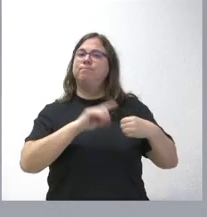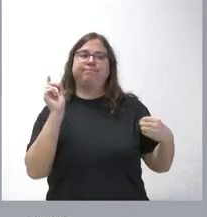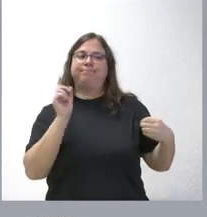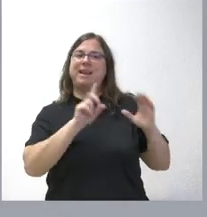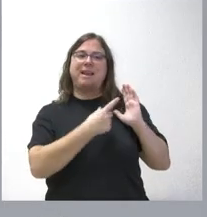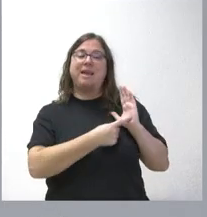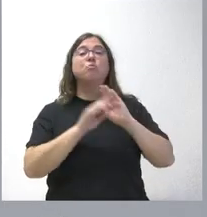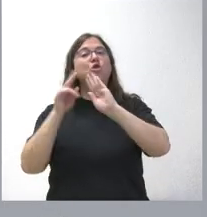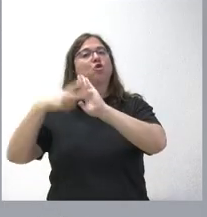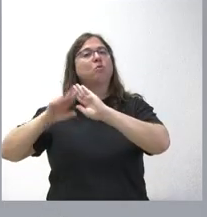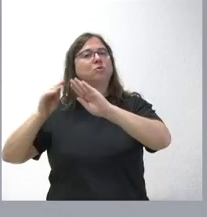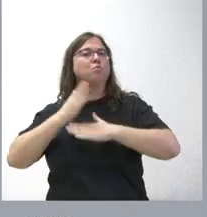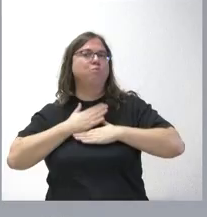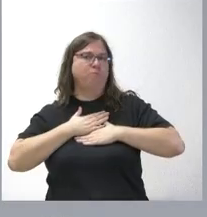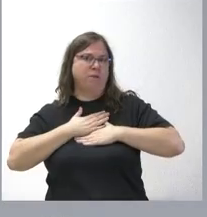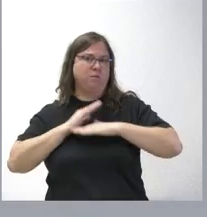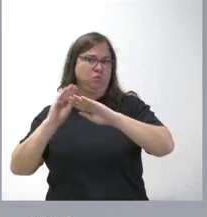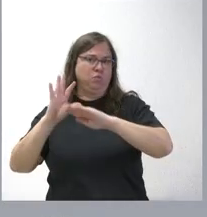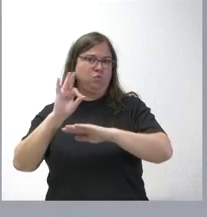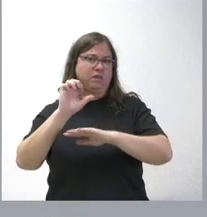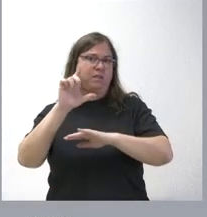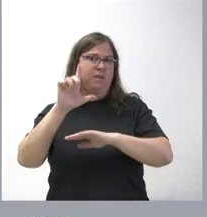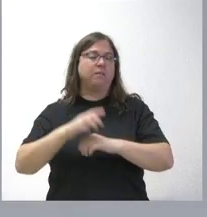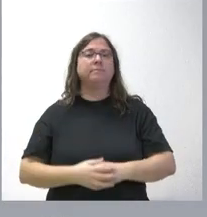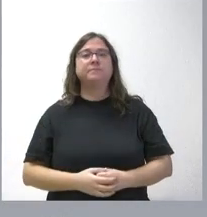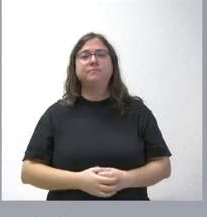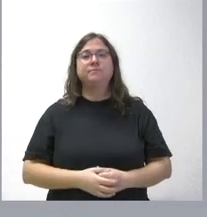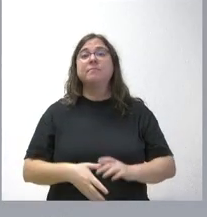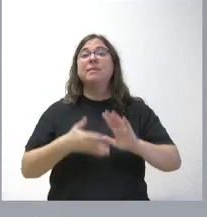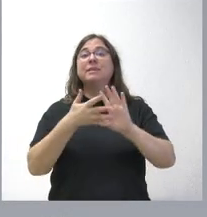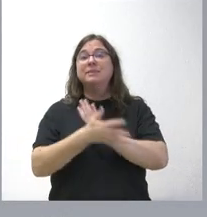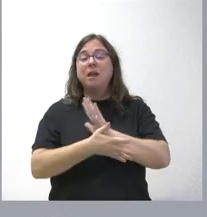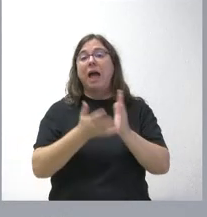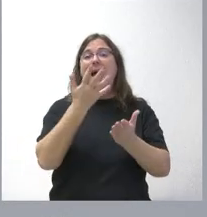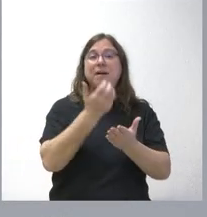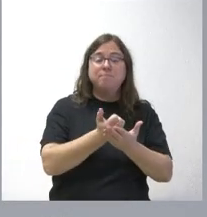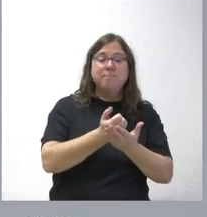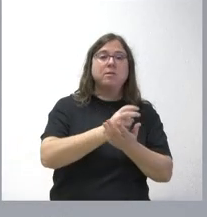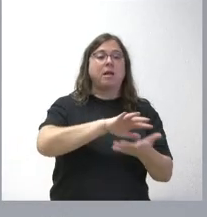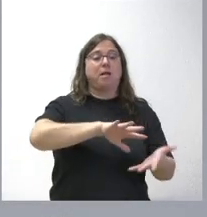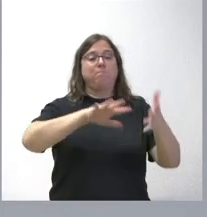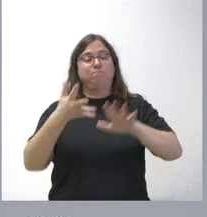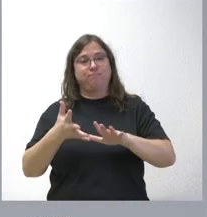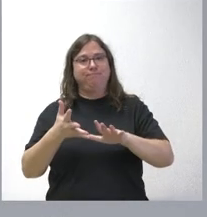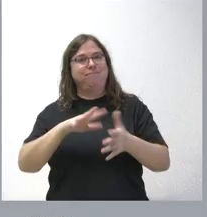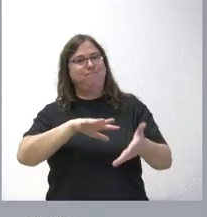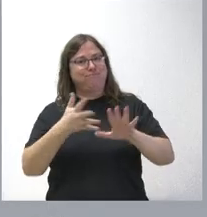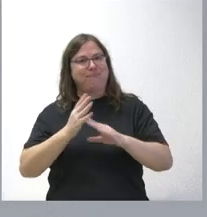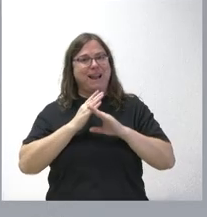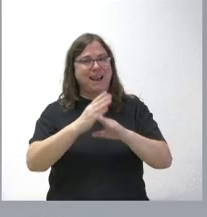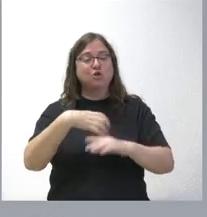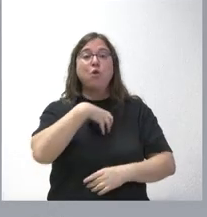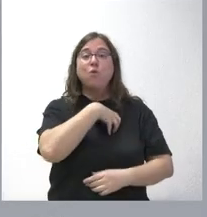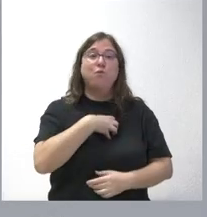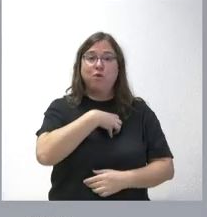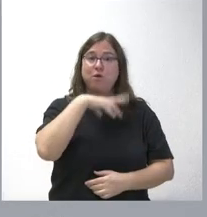tiene su propia normativa básica. Por lo tanto, la aplicación a los demás colectivos, que no sean funcionarios de la